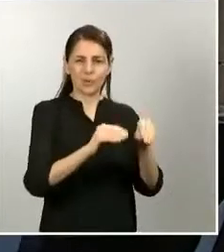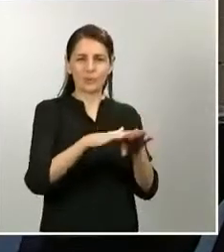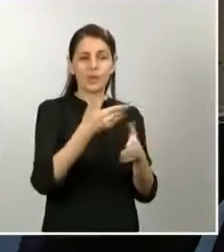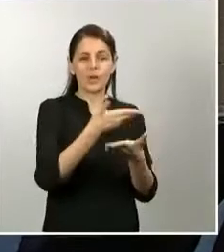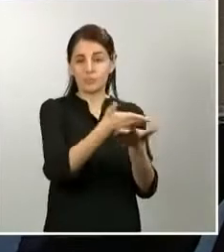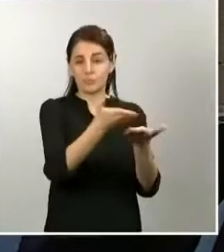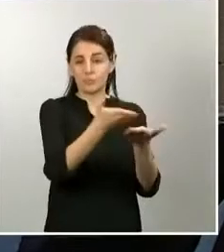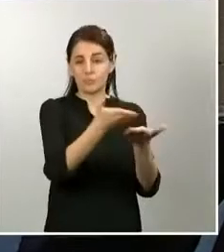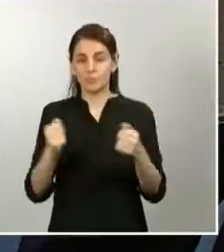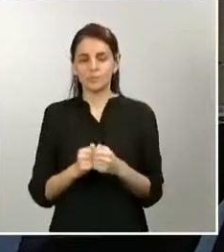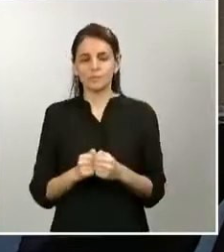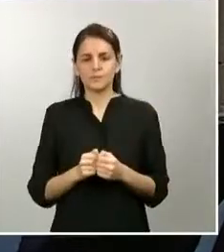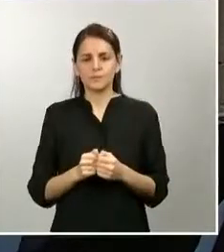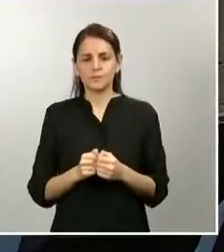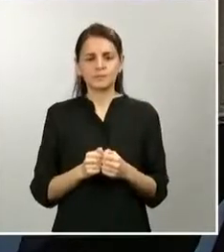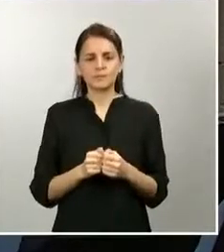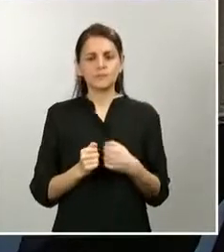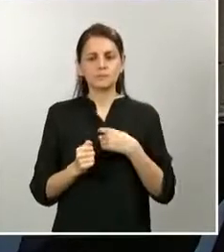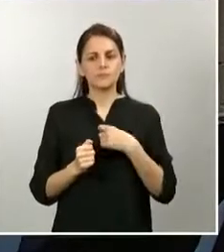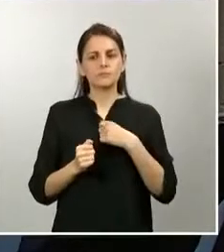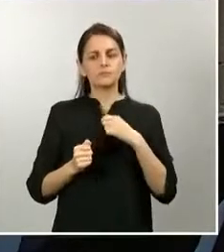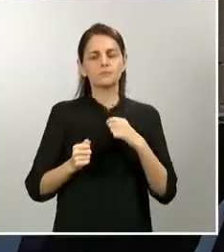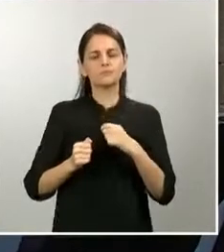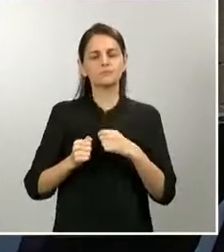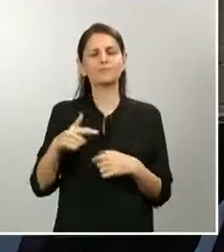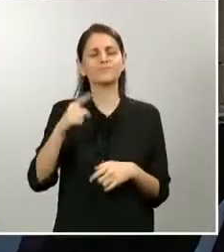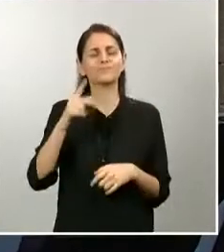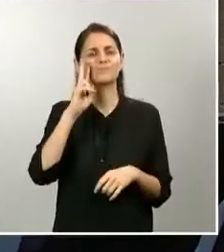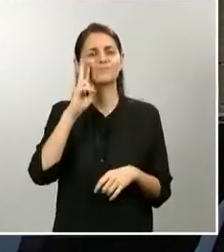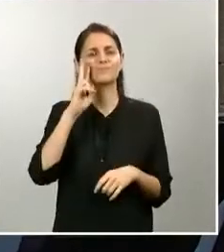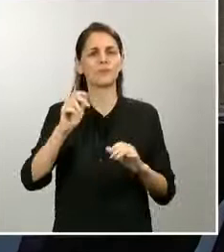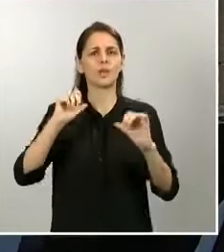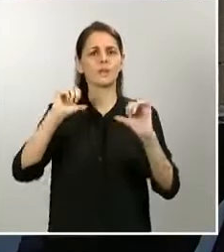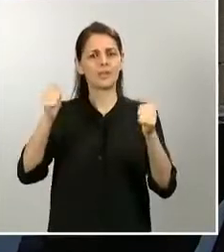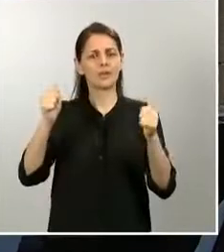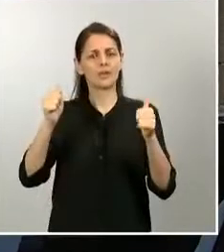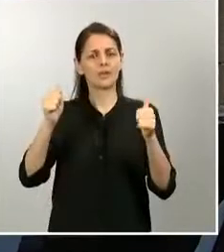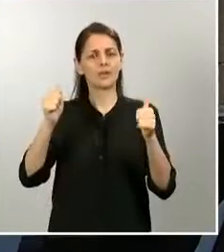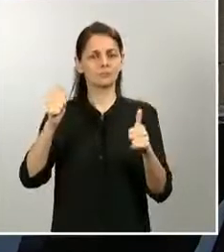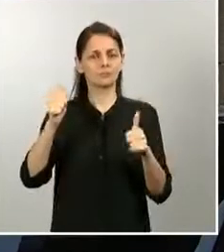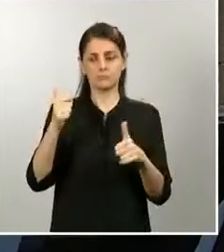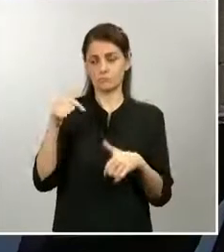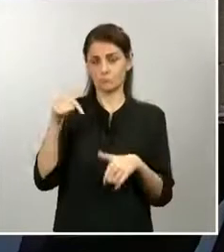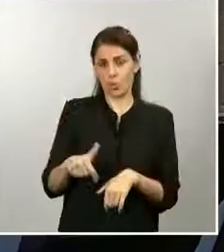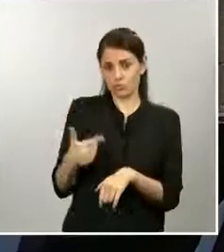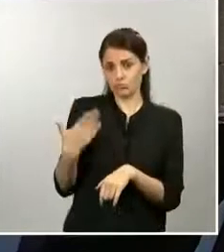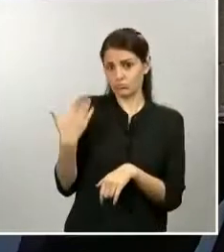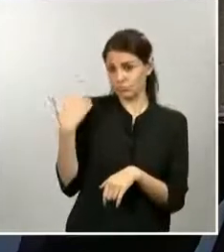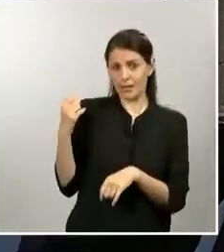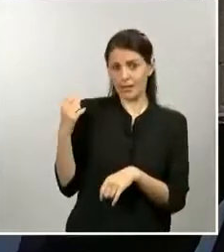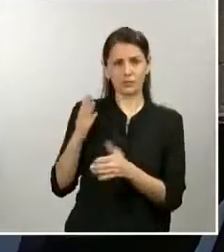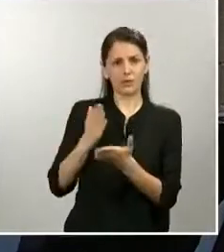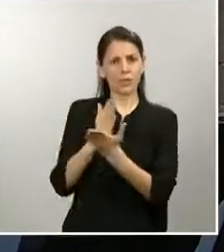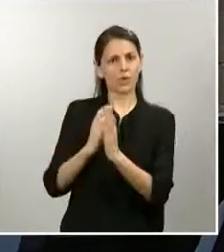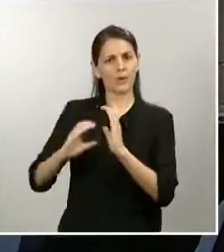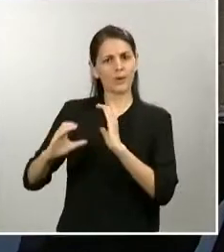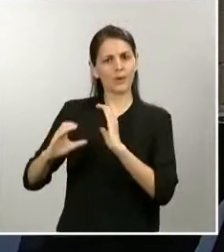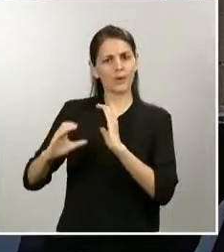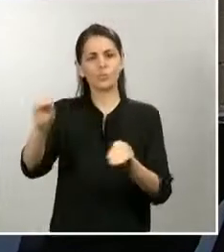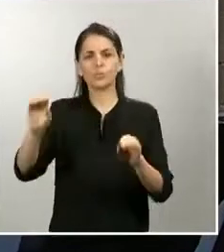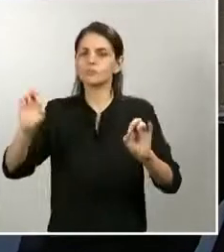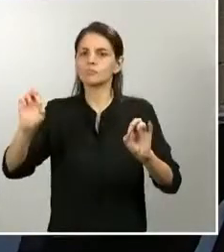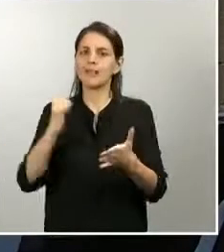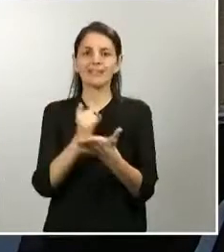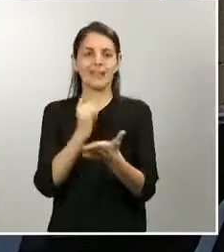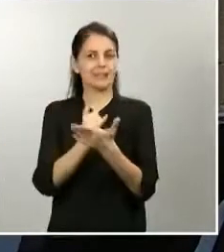Bien, ante la futura fase de desescalamiento hoy, como ayer, muchos medios preguntan acerca de los test. ¿Cómo se va